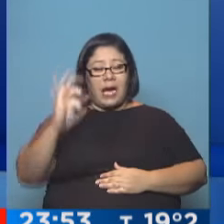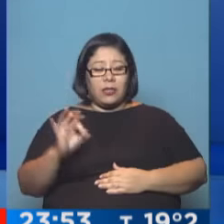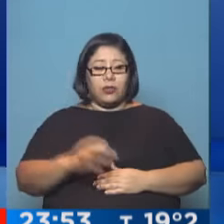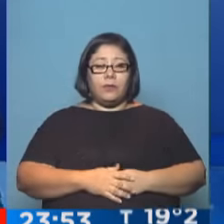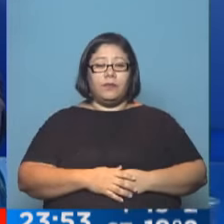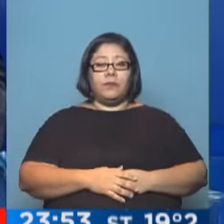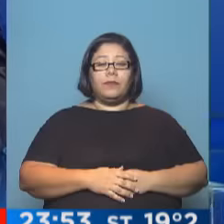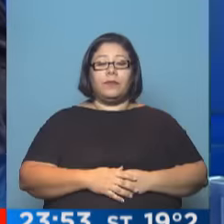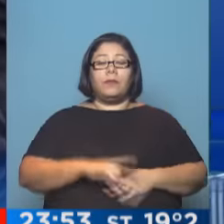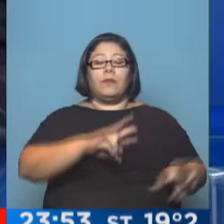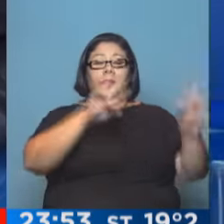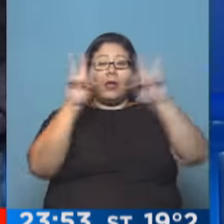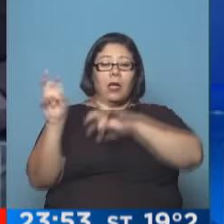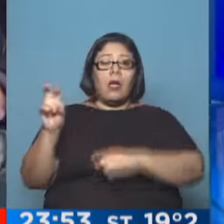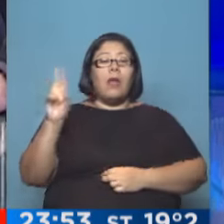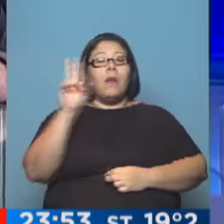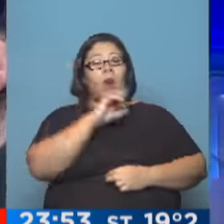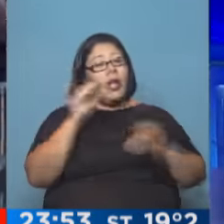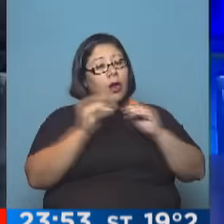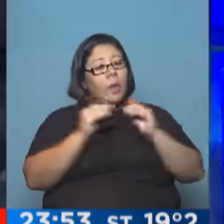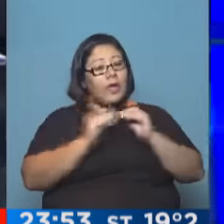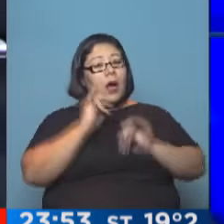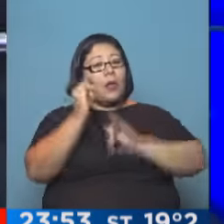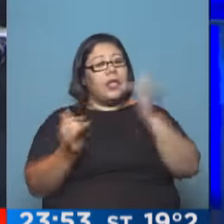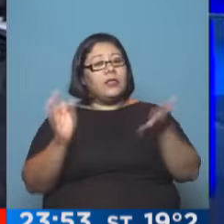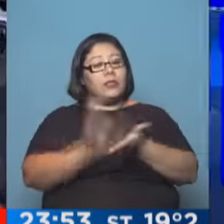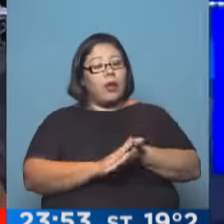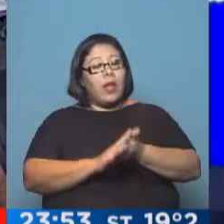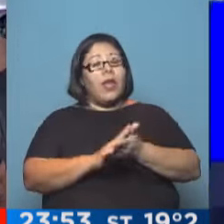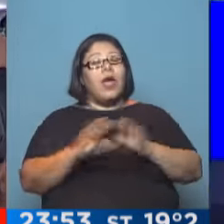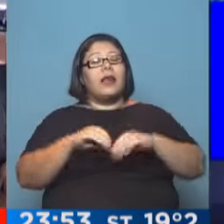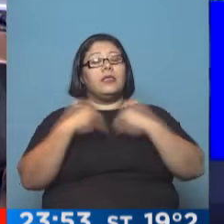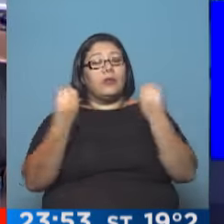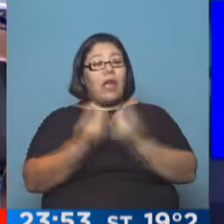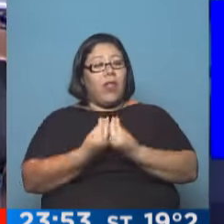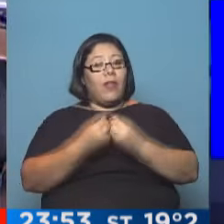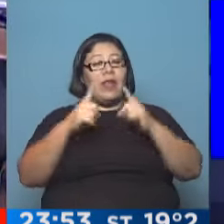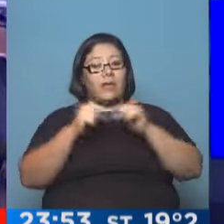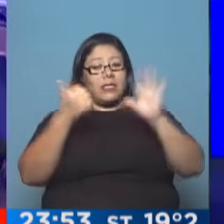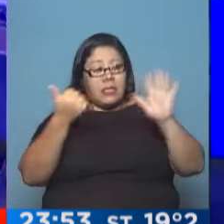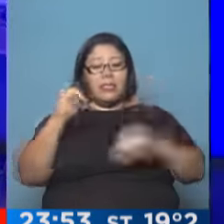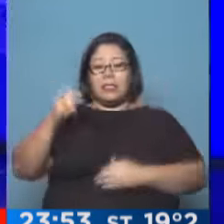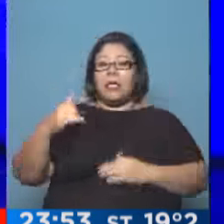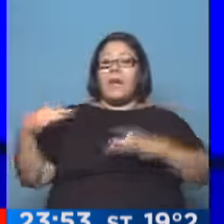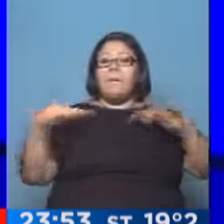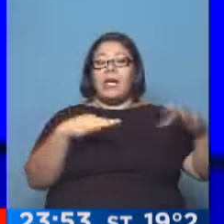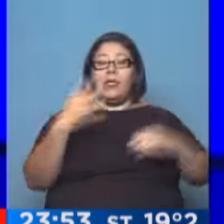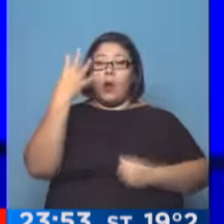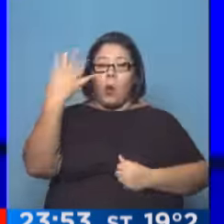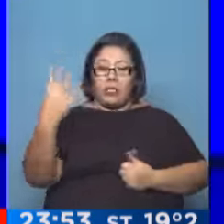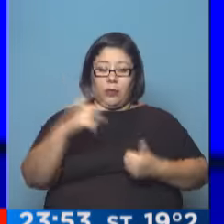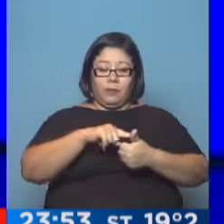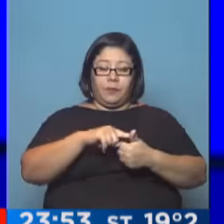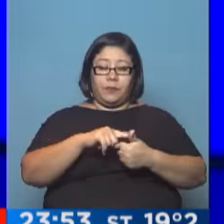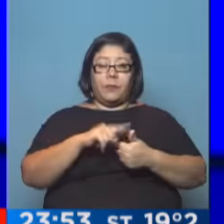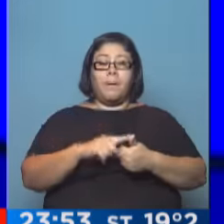Gabriela Previtera con los resultados de estos partidos de la sexta fecha. Hubo cuatro para abrir esta nueva jornada del fútbol argentino y en algunos de esos partidos hubo